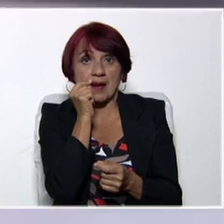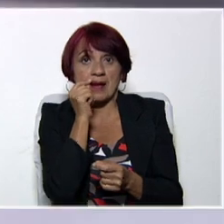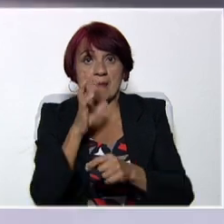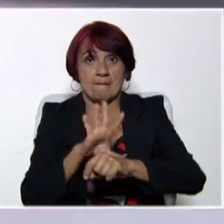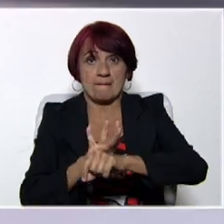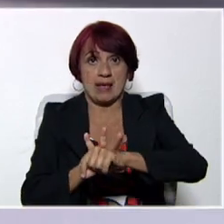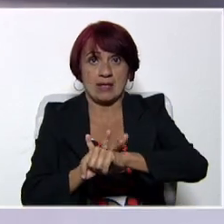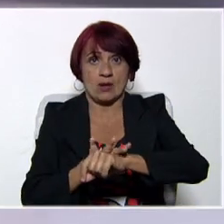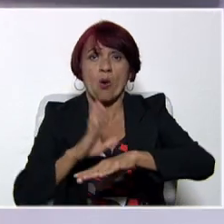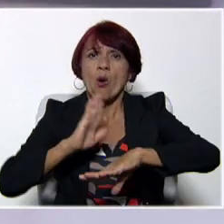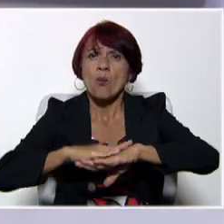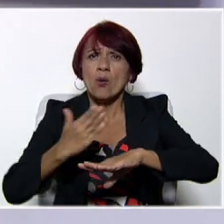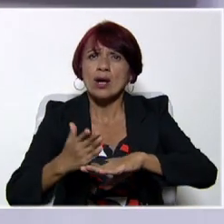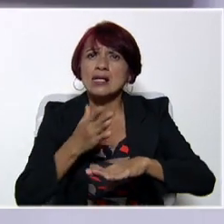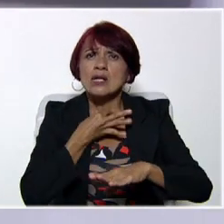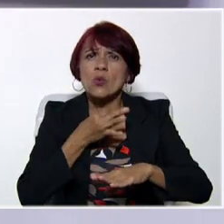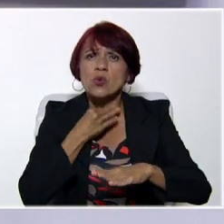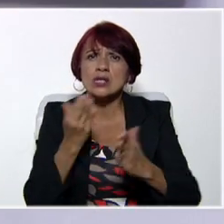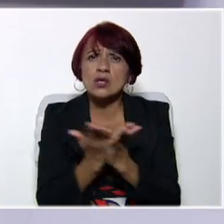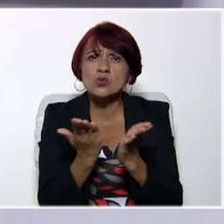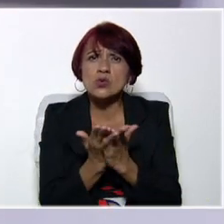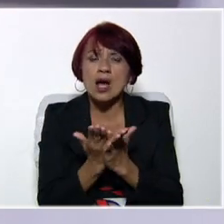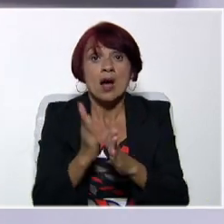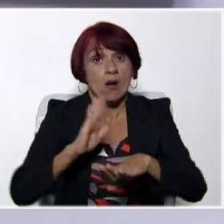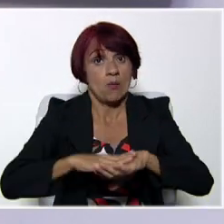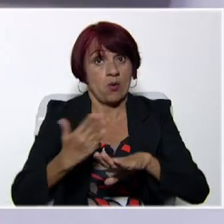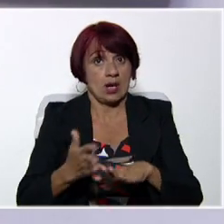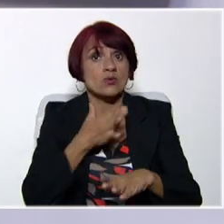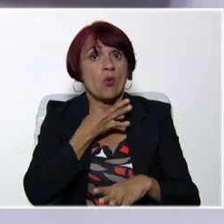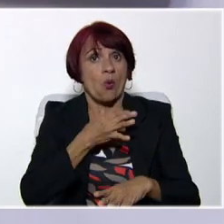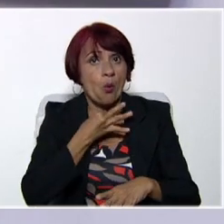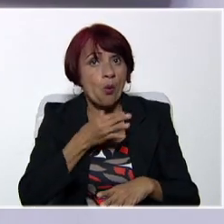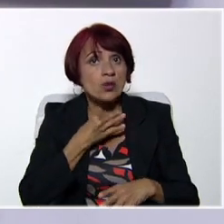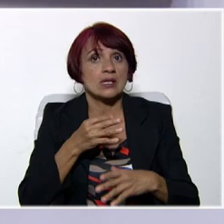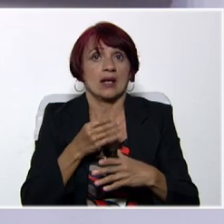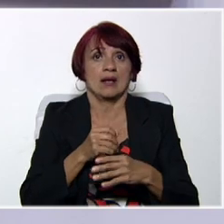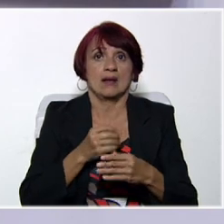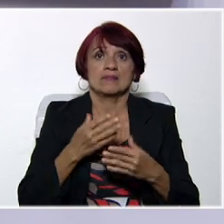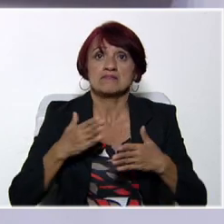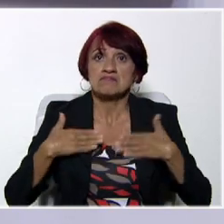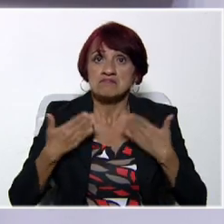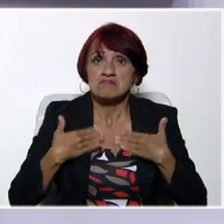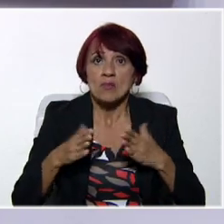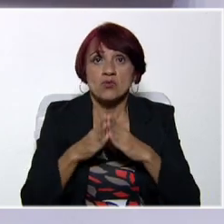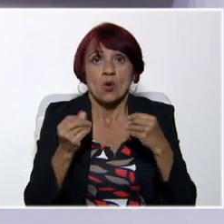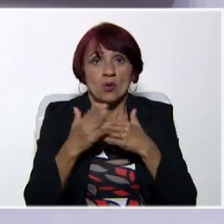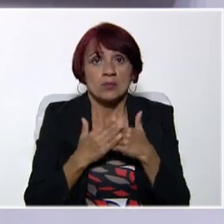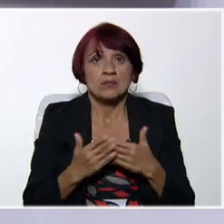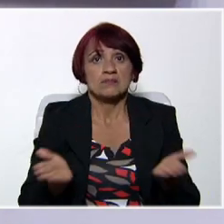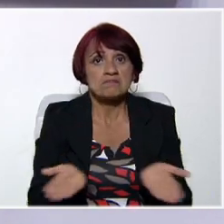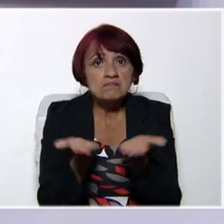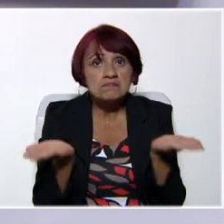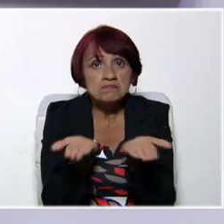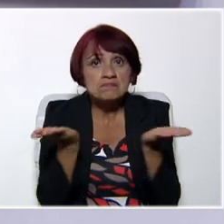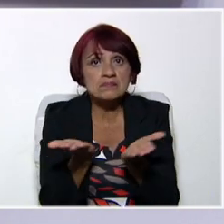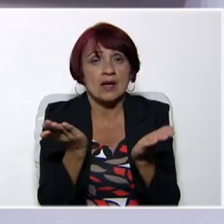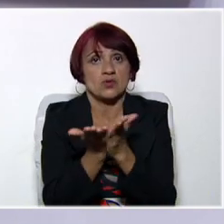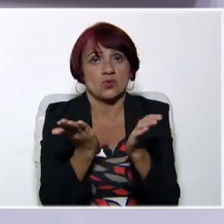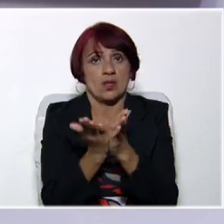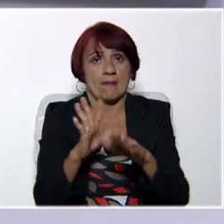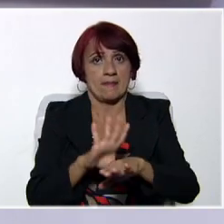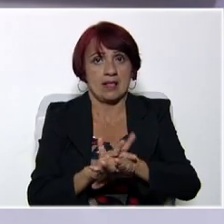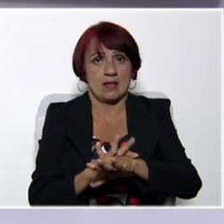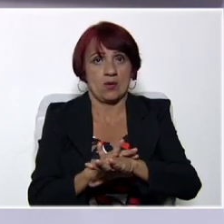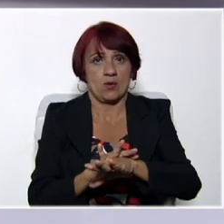¿Por qué estudiamos eso? Porque nos motivamos. Porque nos dedicamos a eso. Fíjense que en el ejemplo anterior no dijimos ni job ni